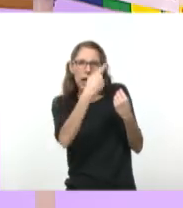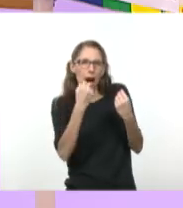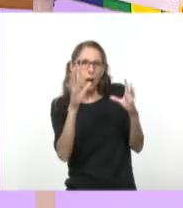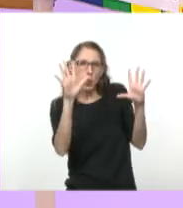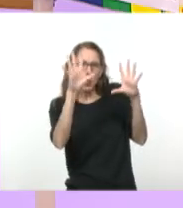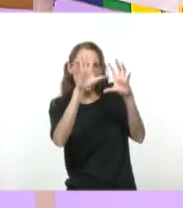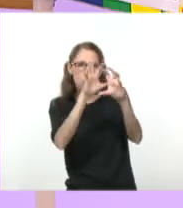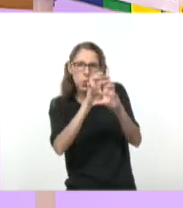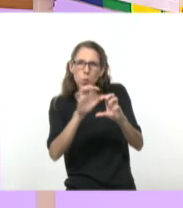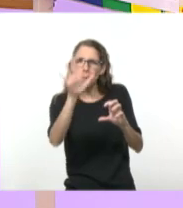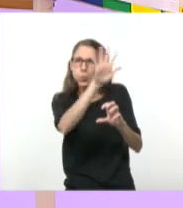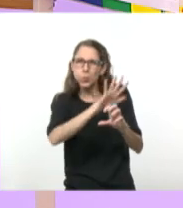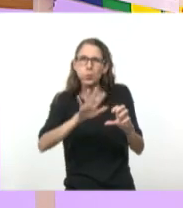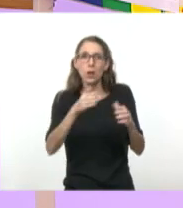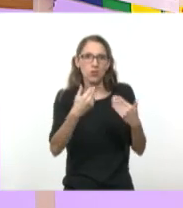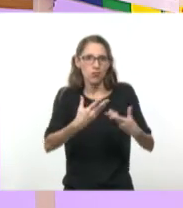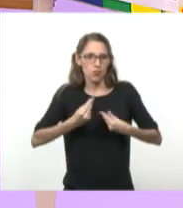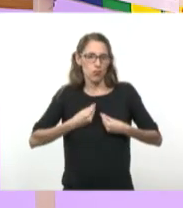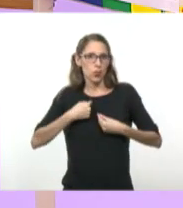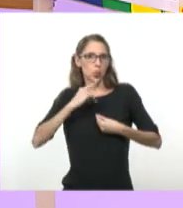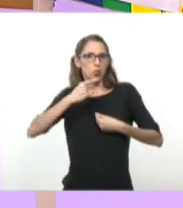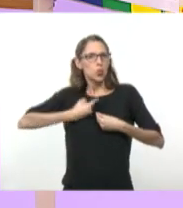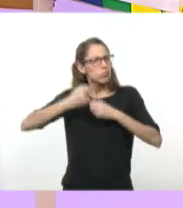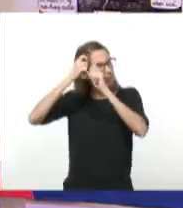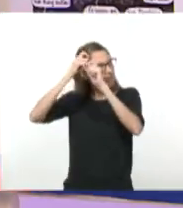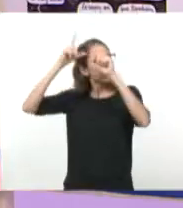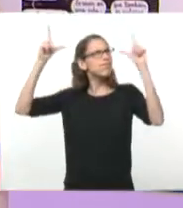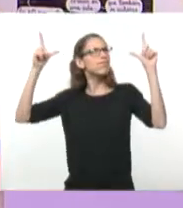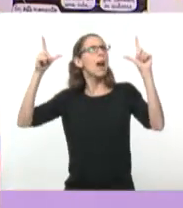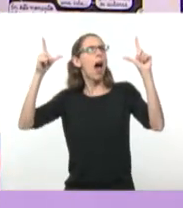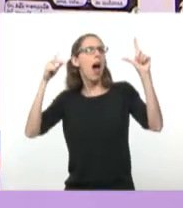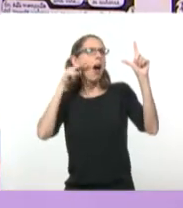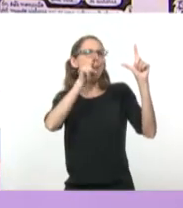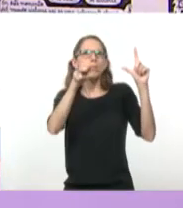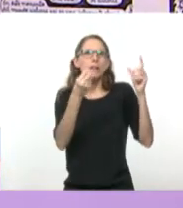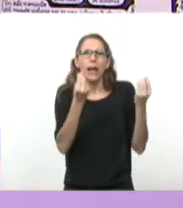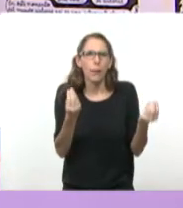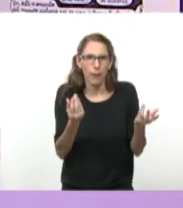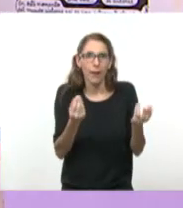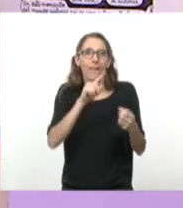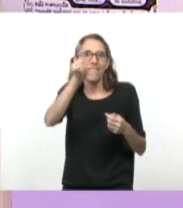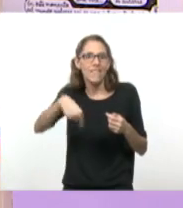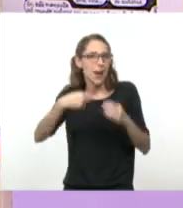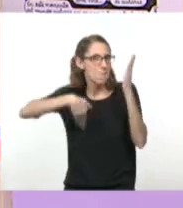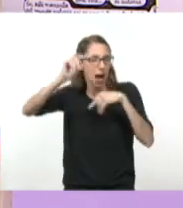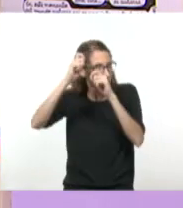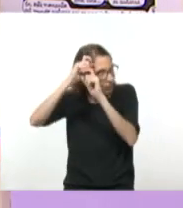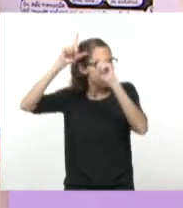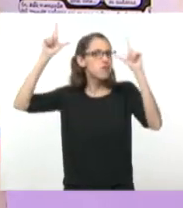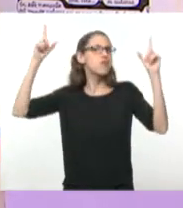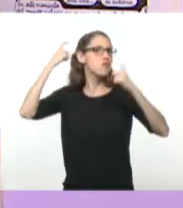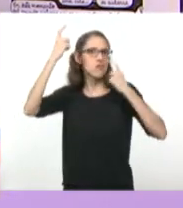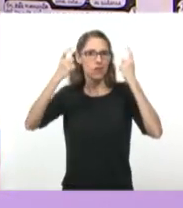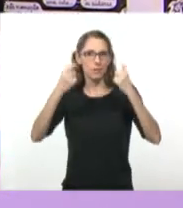sombras, que nos permiten completar lo que estamos viendo, imaginárnoslo y despierta mucho más la imaginación. Además, el texto es